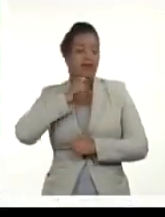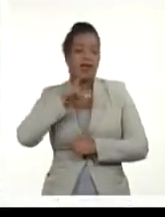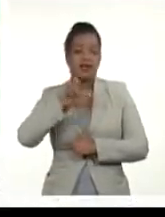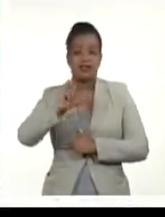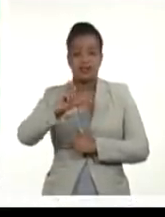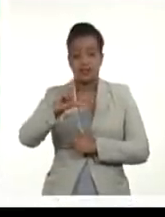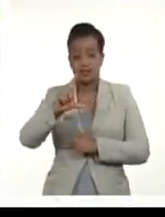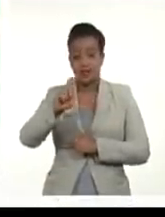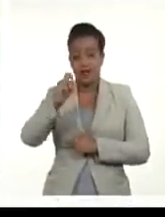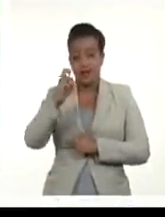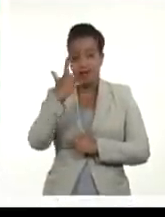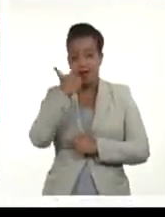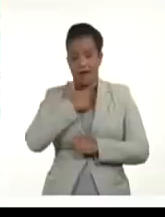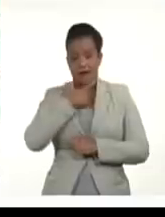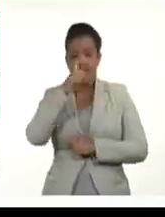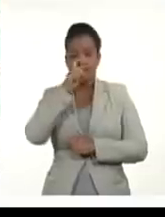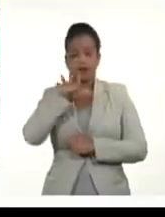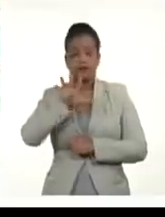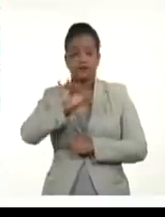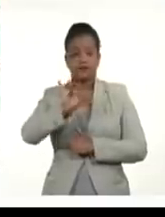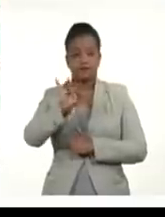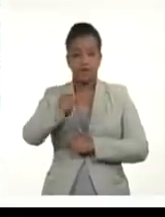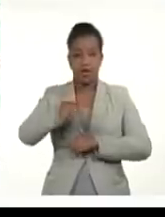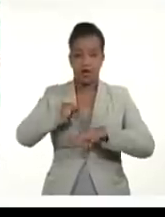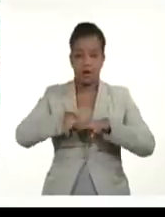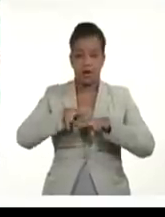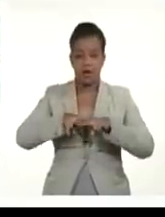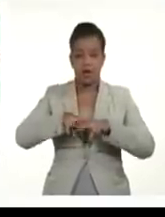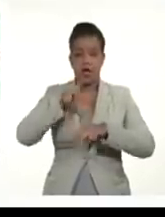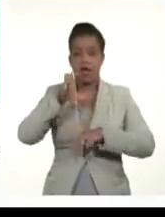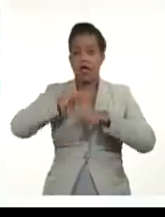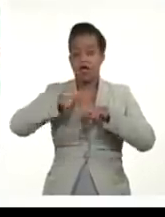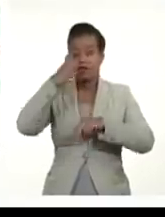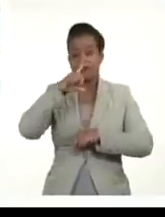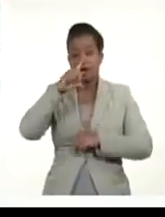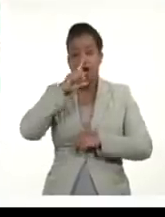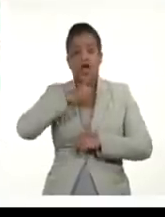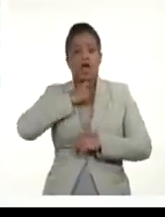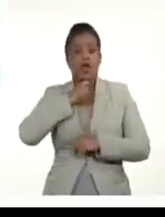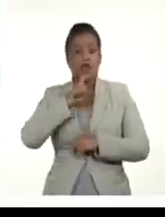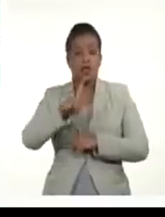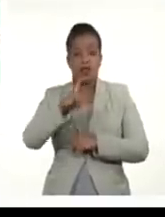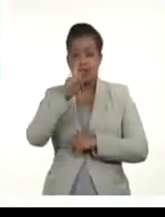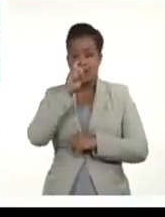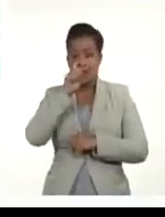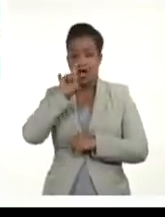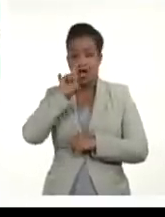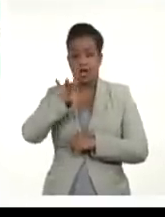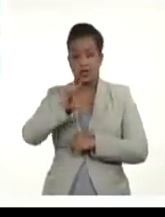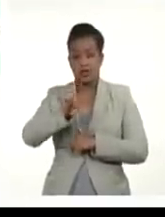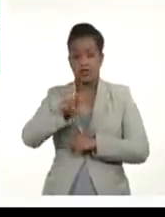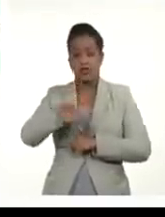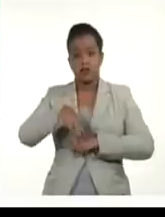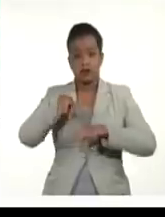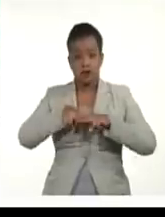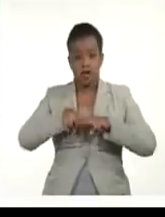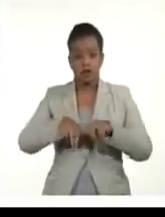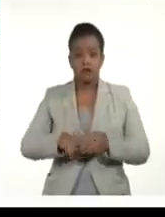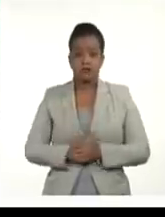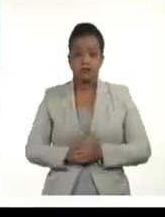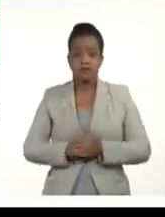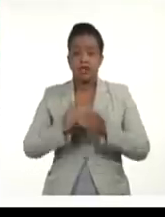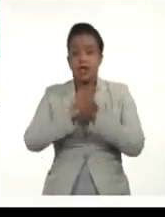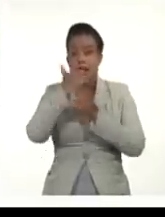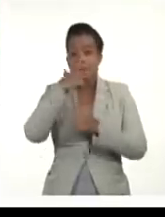57 años, La Habana. Chanel Estefany Hernández Díaz, 15 años, La Habana. María